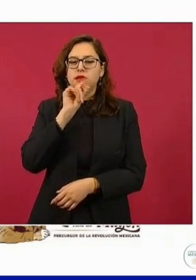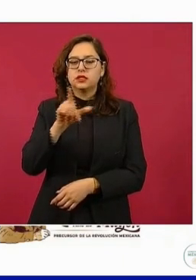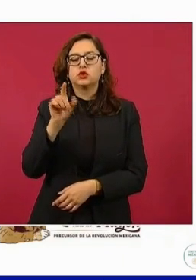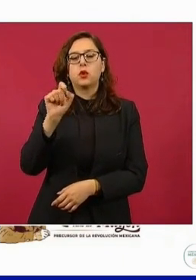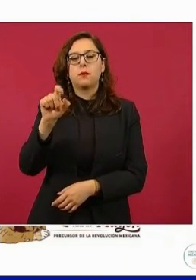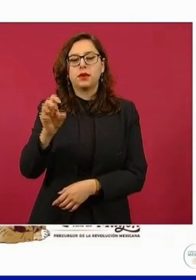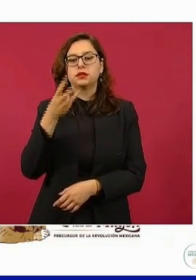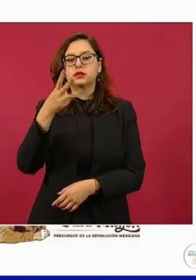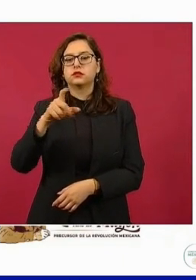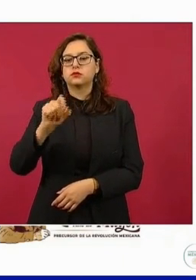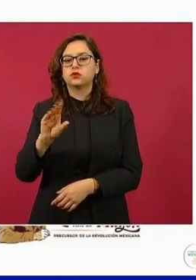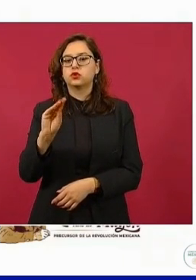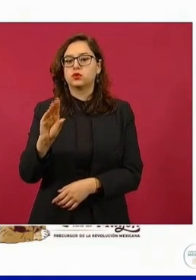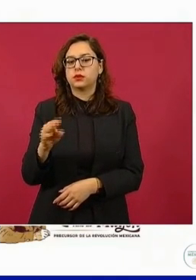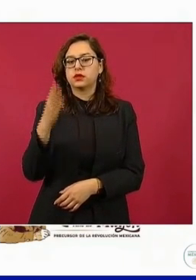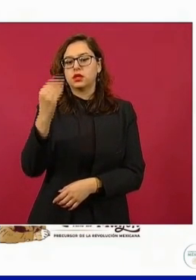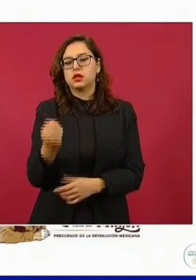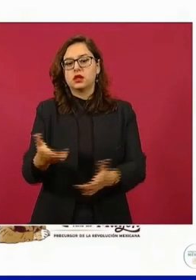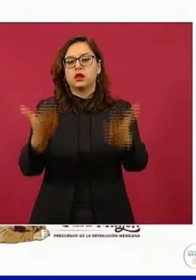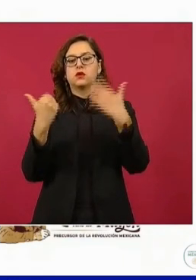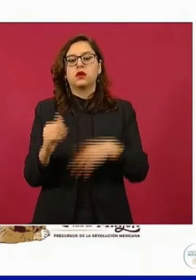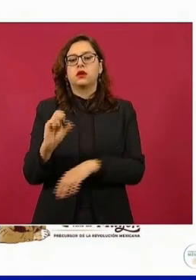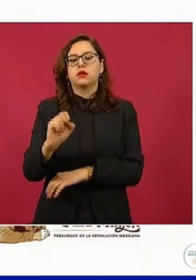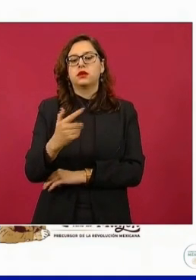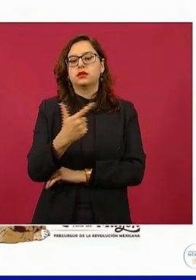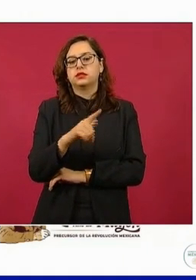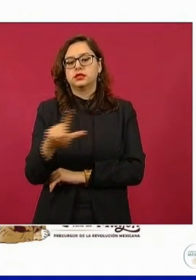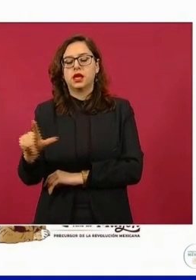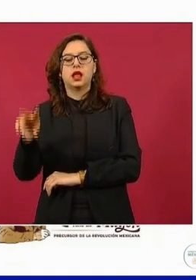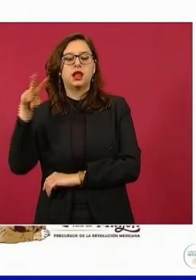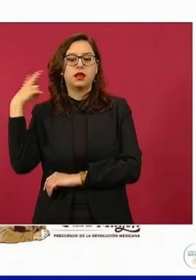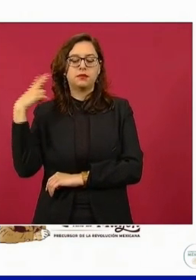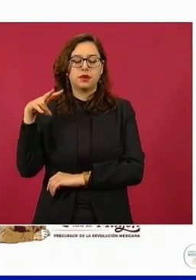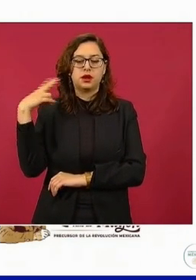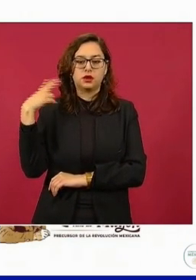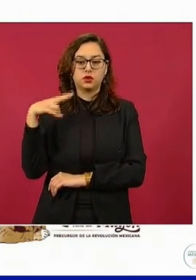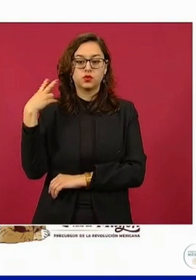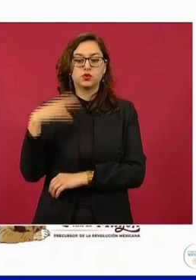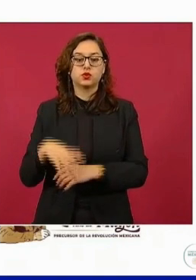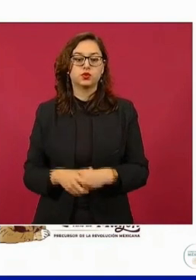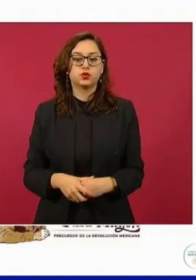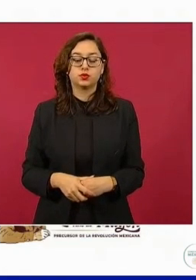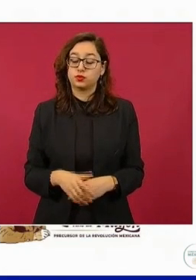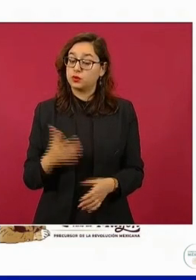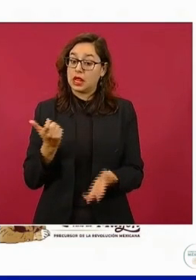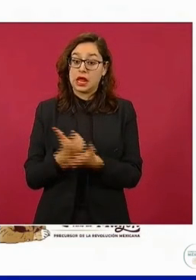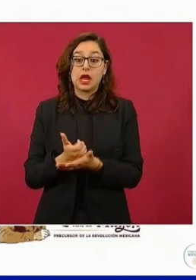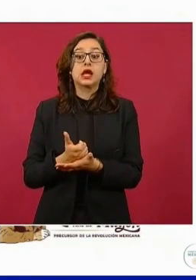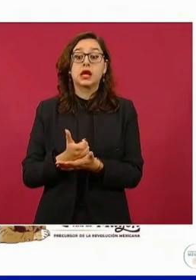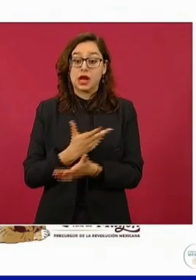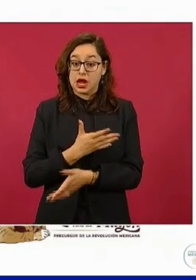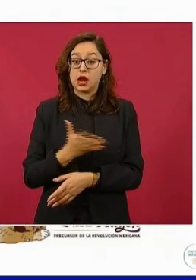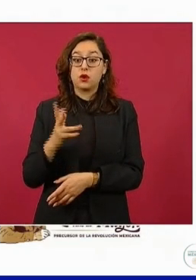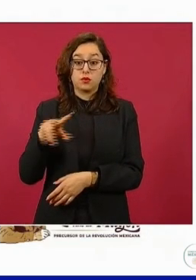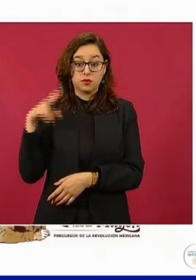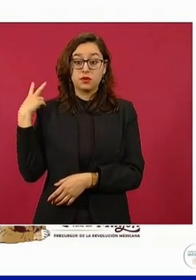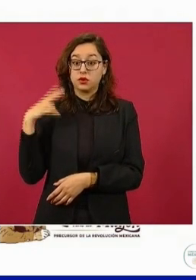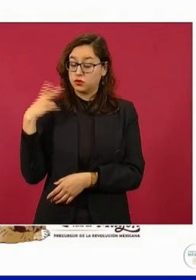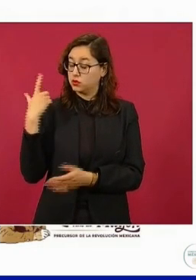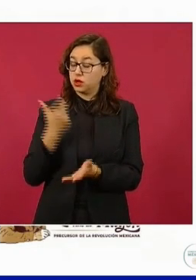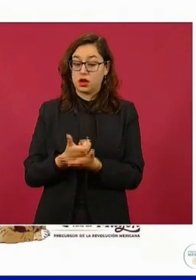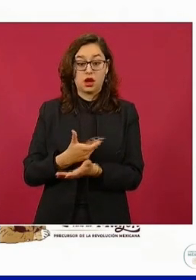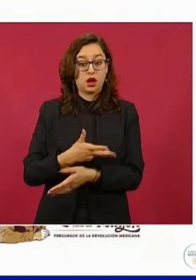22 pesos con 99 centavos de Shell en Moloacán, Veracruz, muy caro, por cierto, para Veracruz.